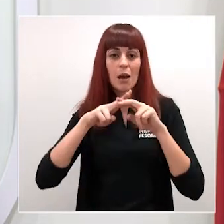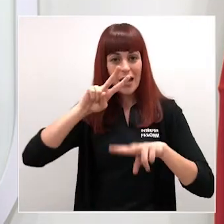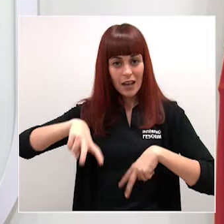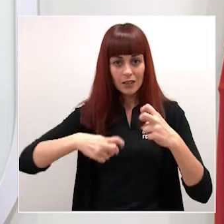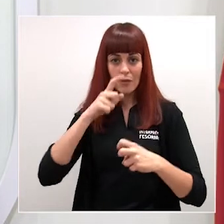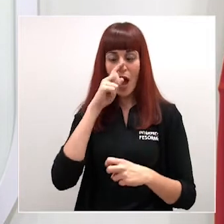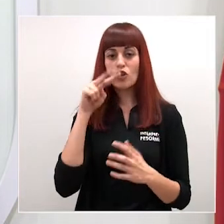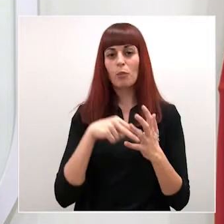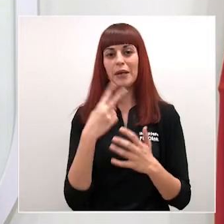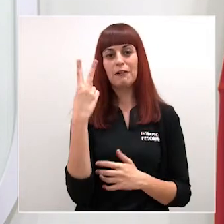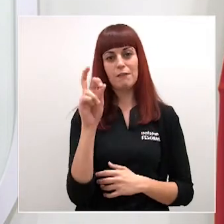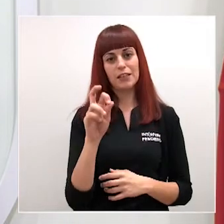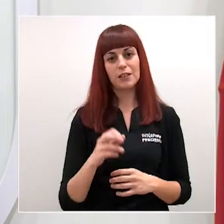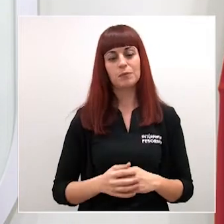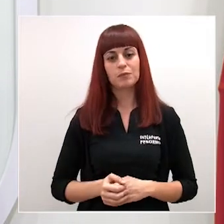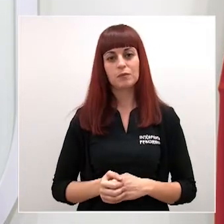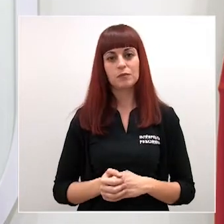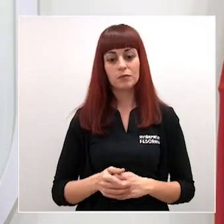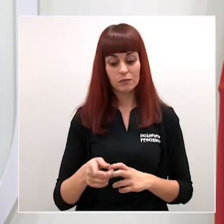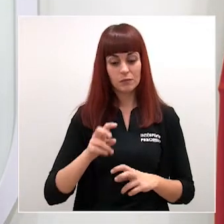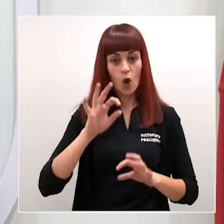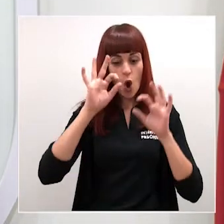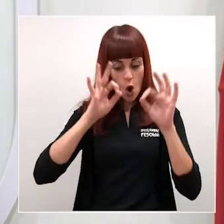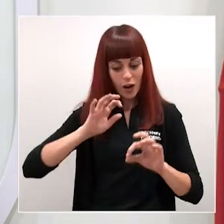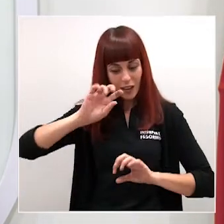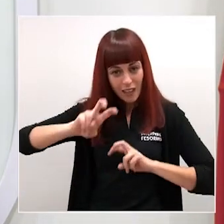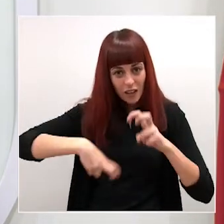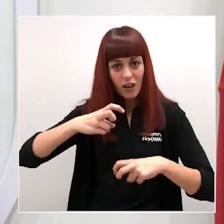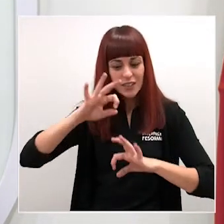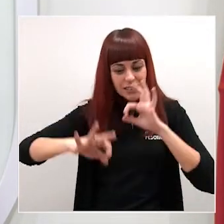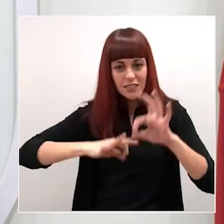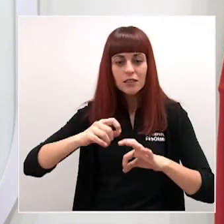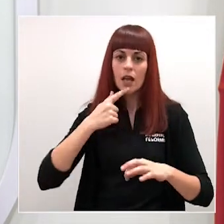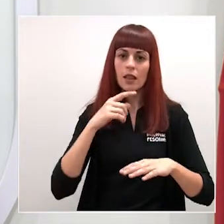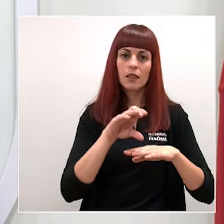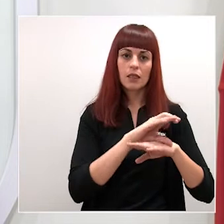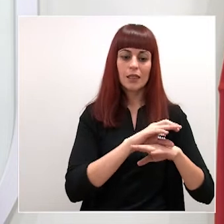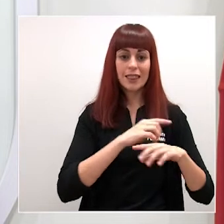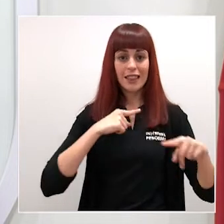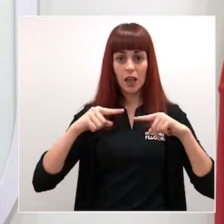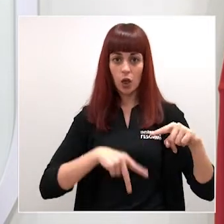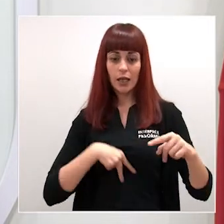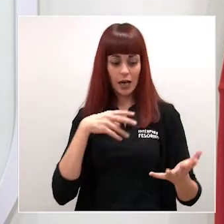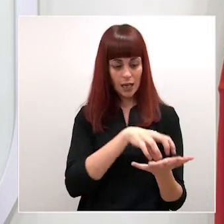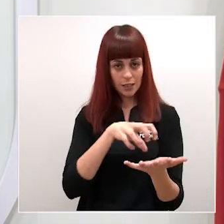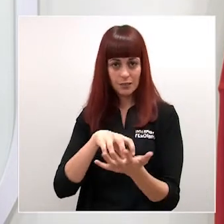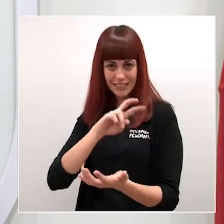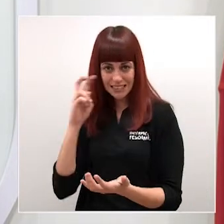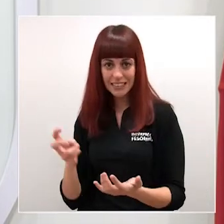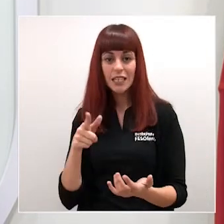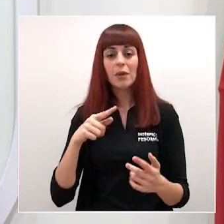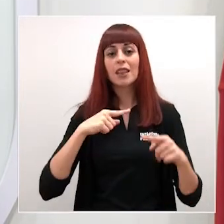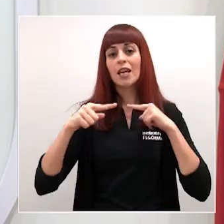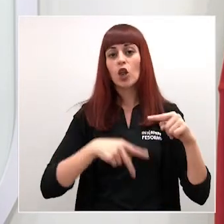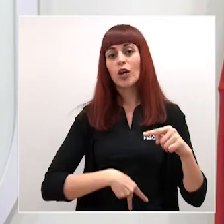una reorganización que implica a varias direcciones generales implica a la Dirección General de